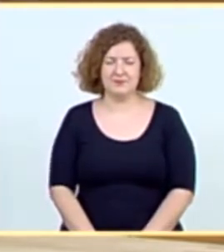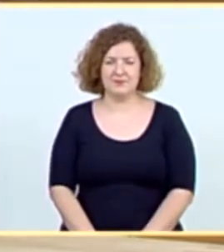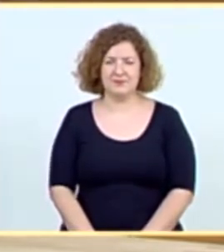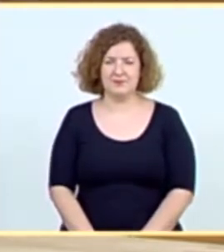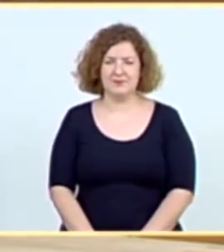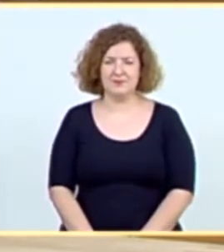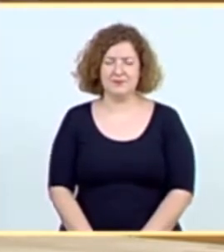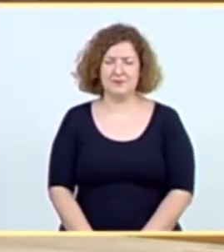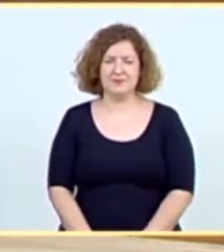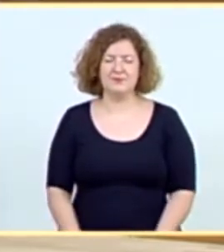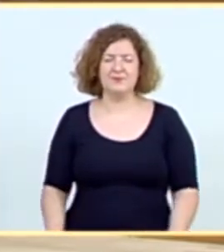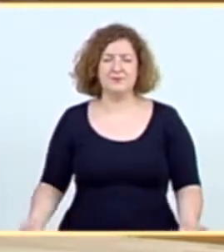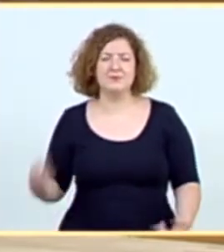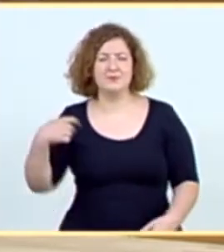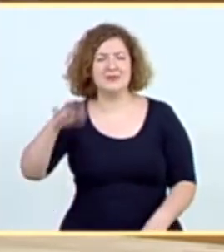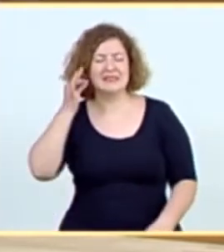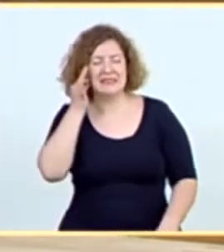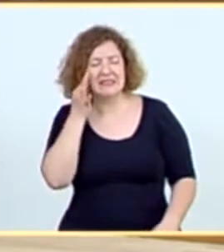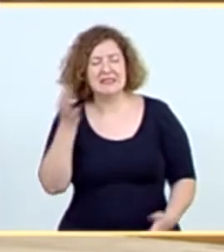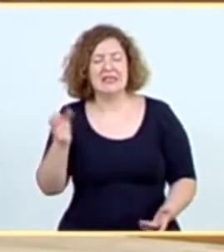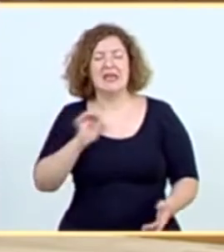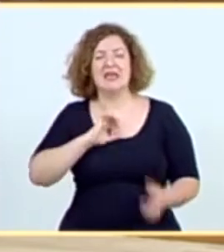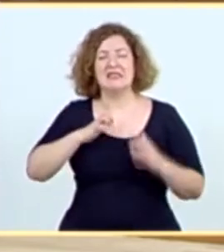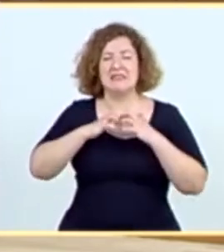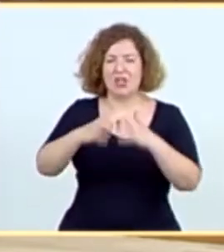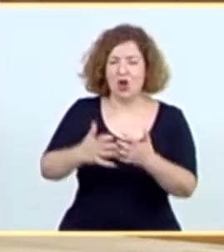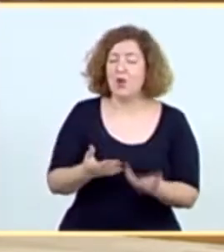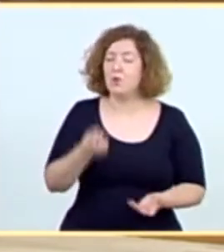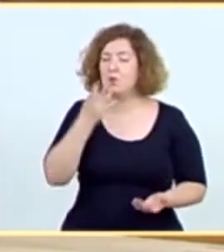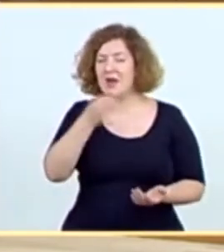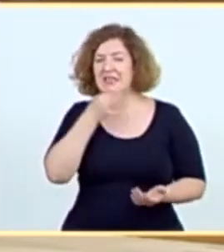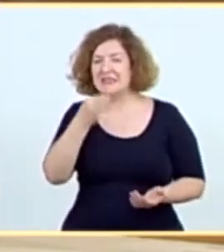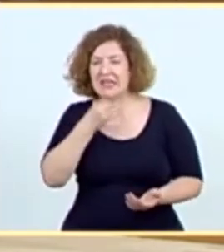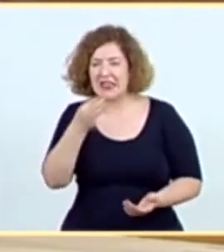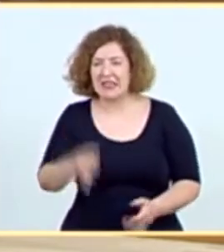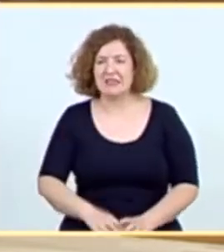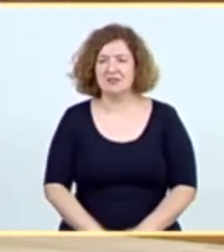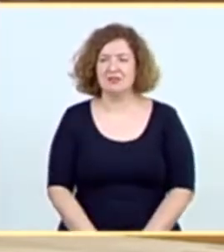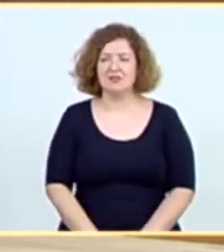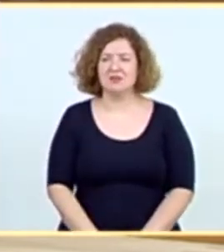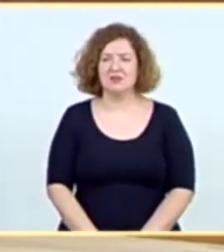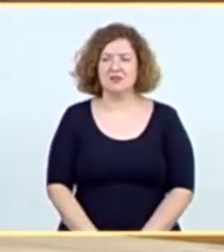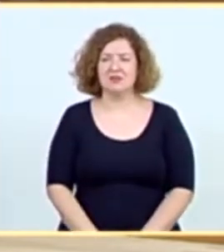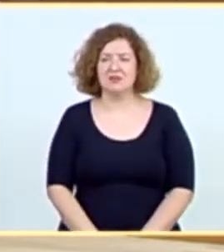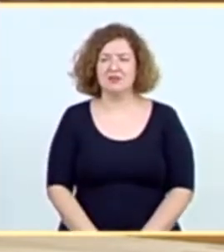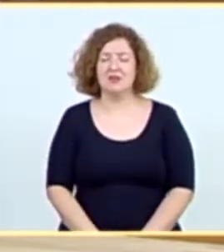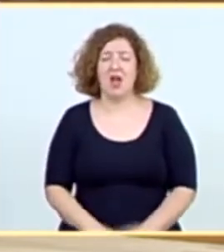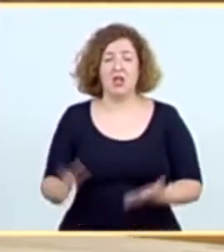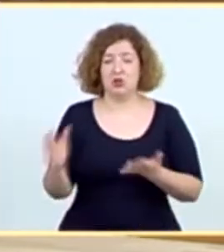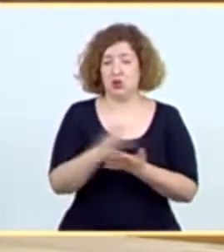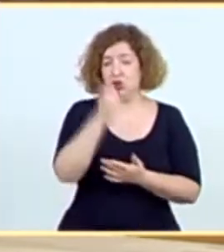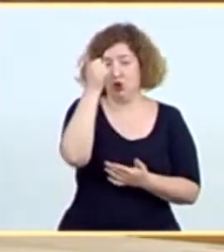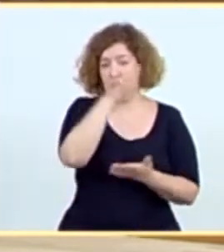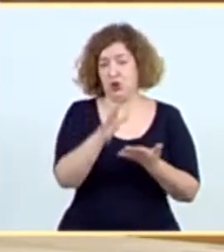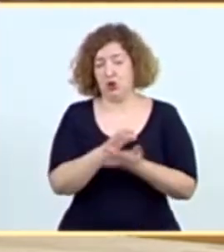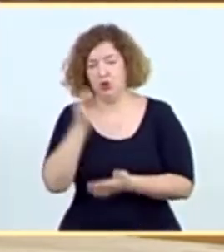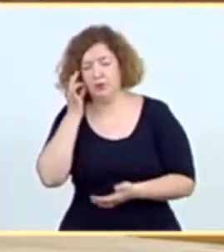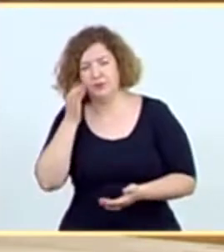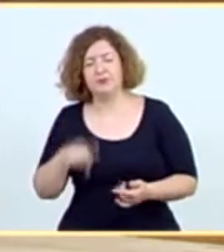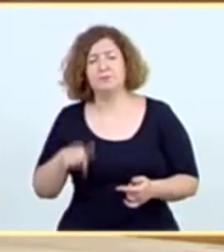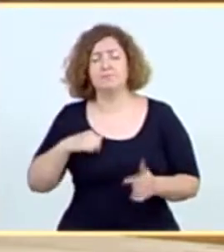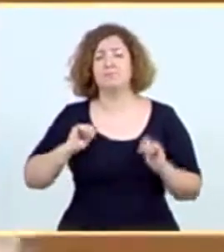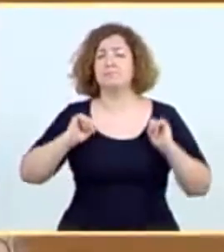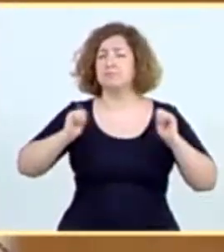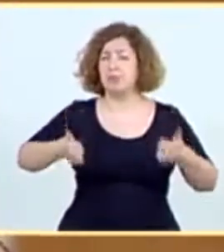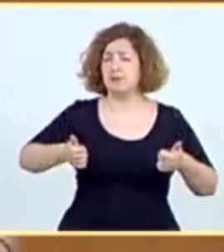Señora presidenta, señoría, muy buenas tardes. a todos y a todas. Comienzo esta